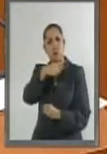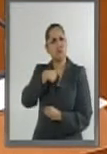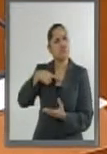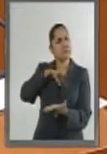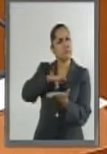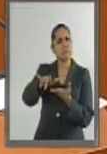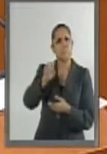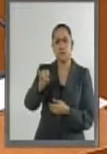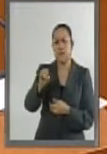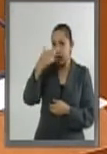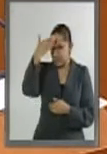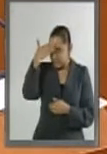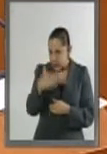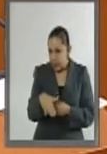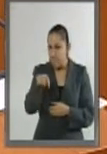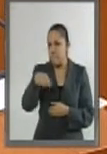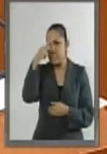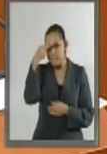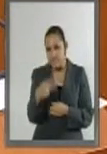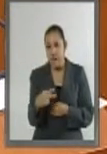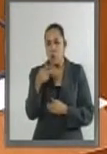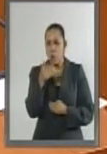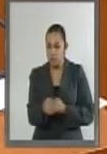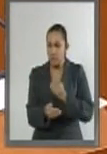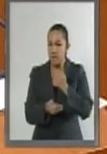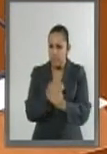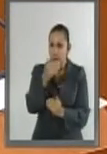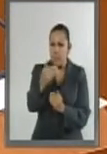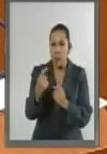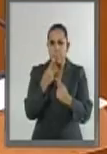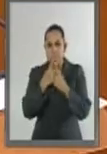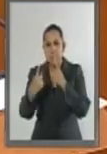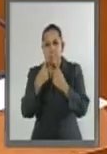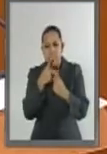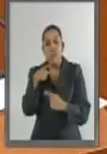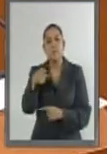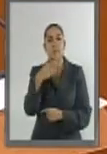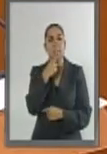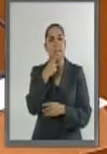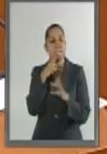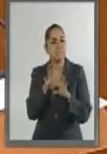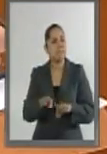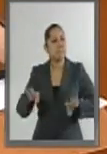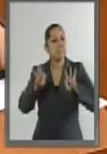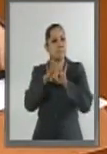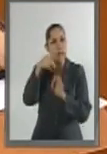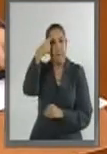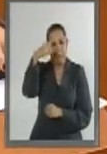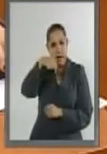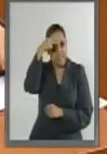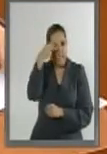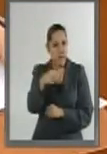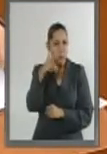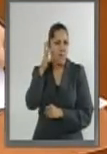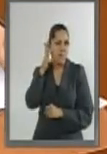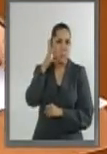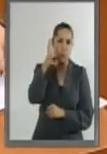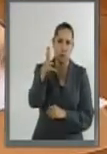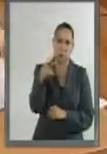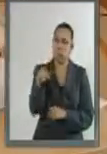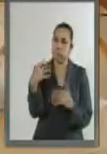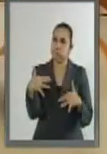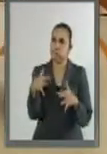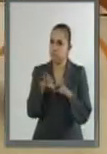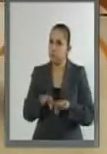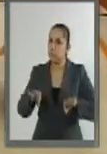puerto en este proceso determinante para el futuro de nuestro país. Por su atención, muchas gracias.